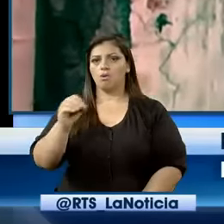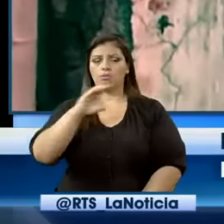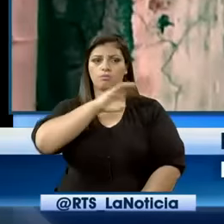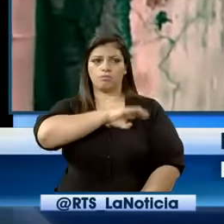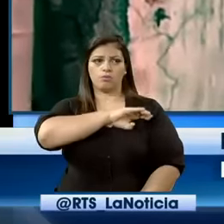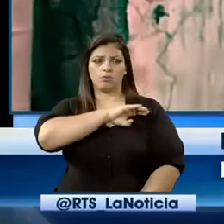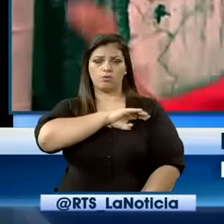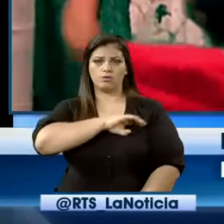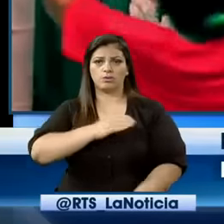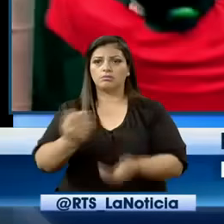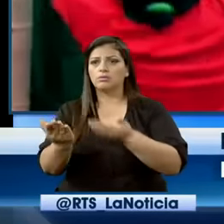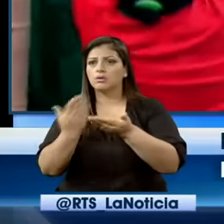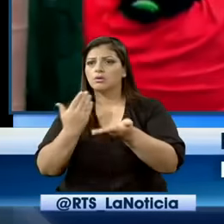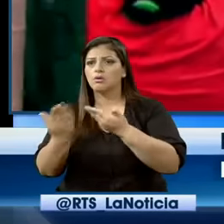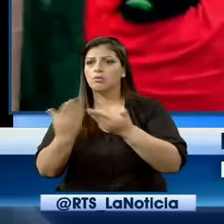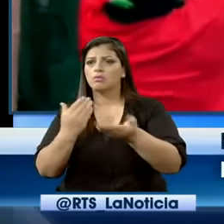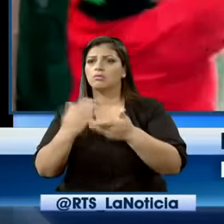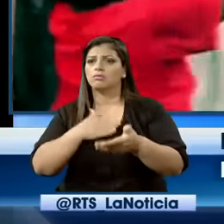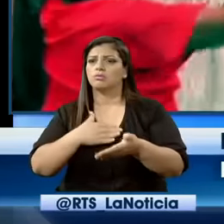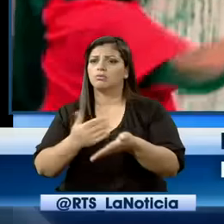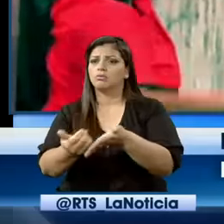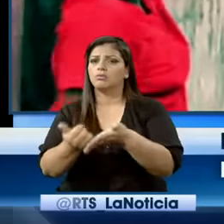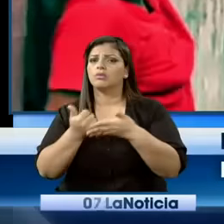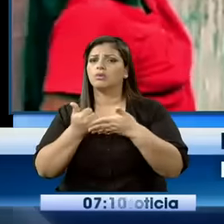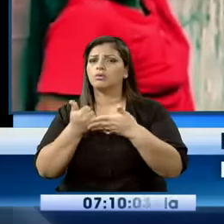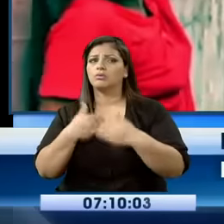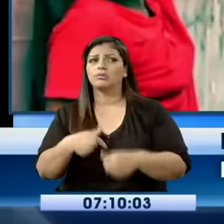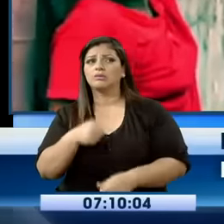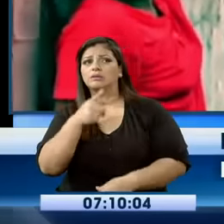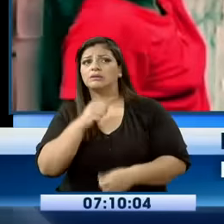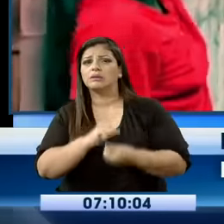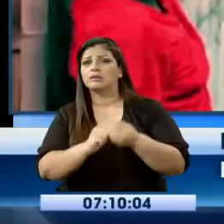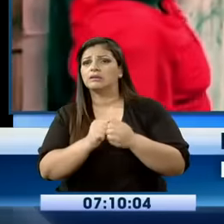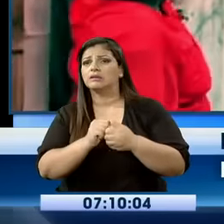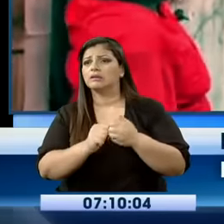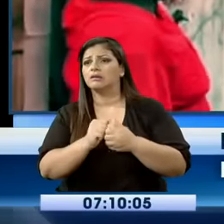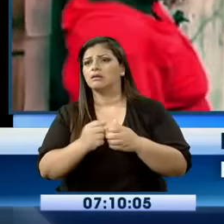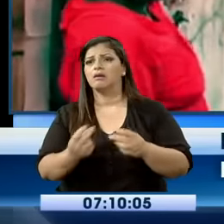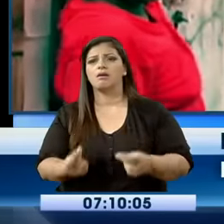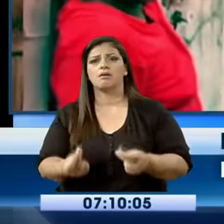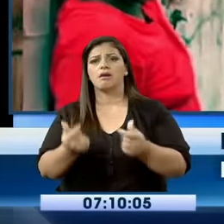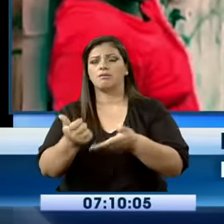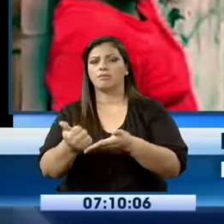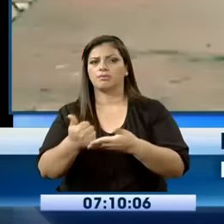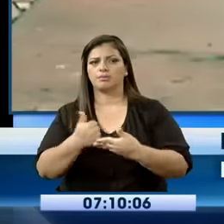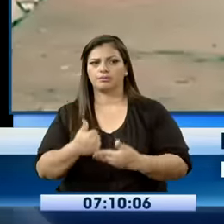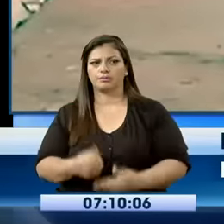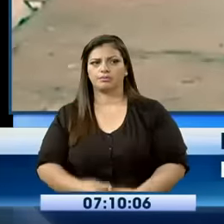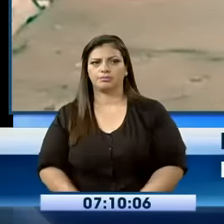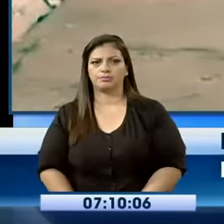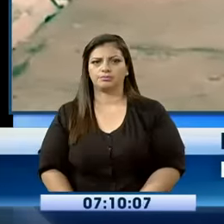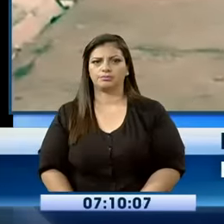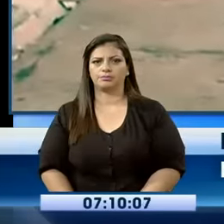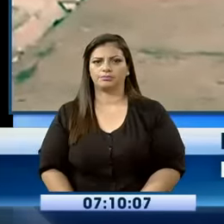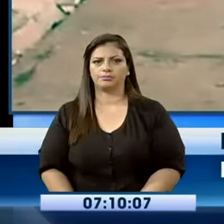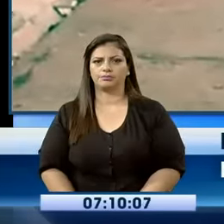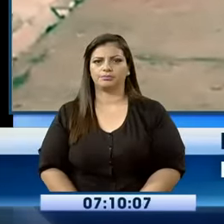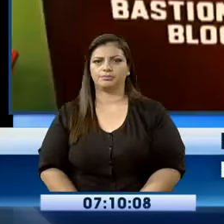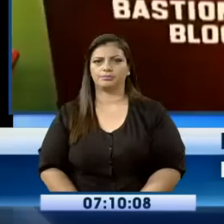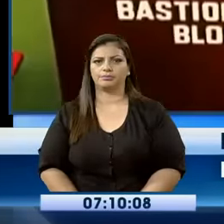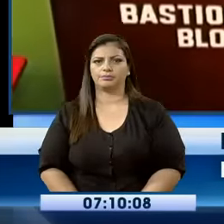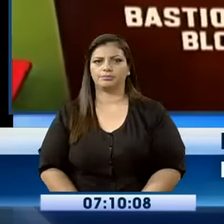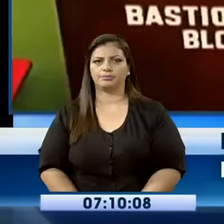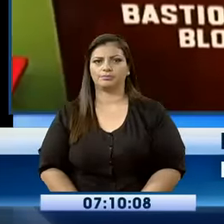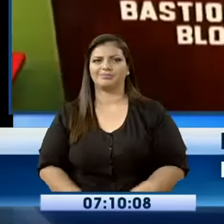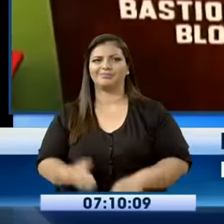Policía Nacional para poder recibir ayuda inmediata y ver la posibilidad de atrapar a estos delincuentes. No puede seguir así las cosas. Mira lo que